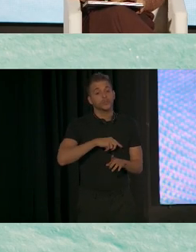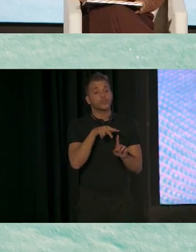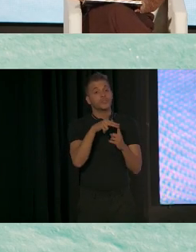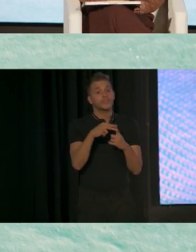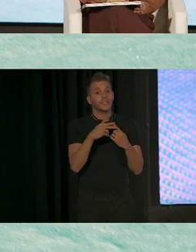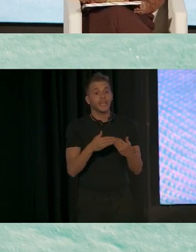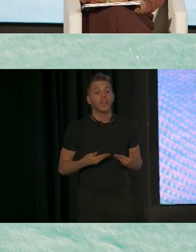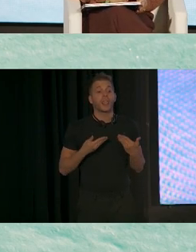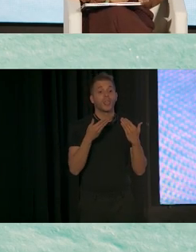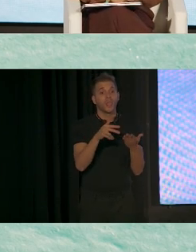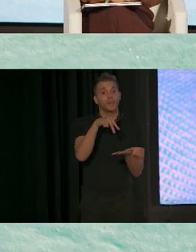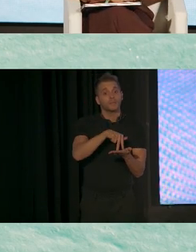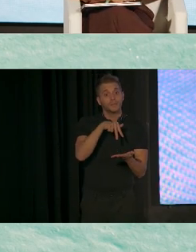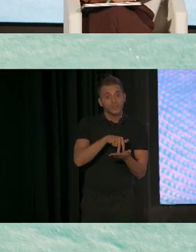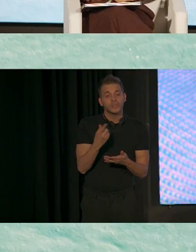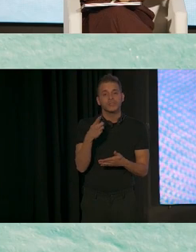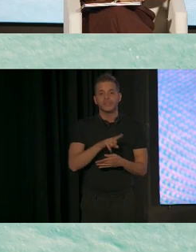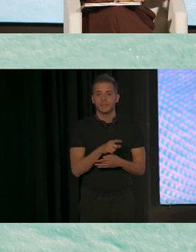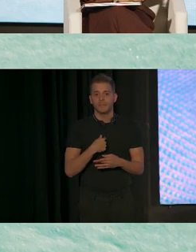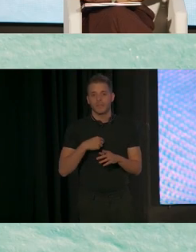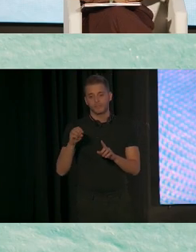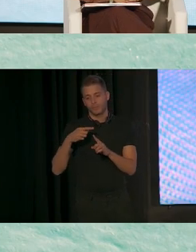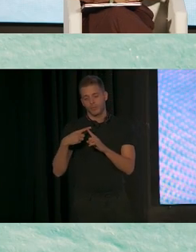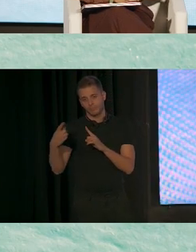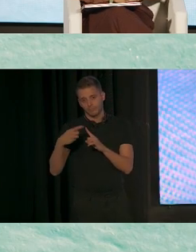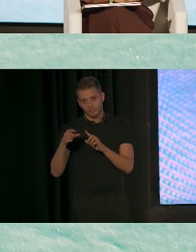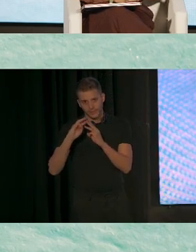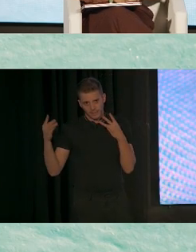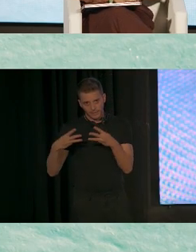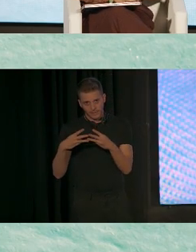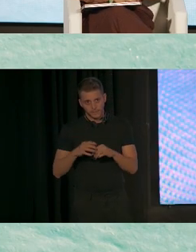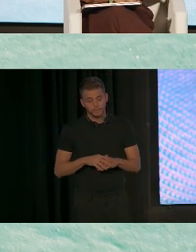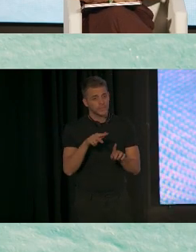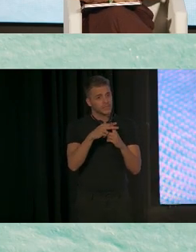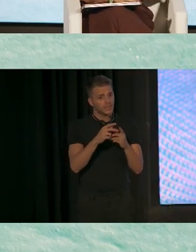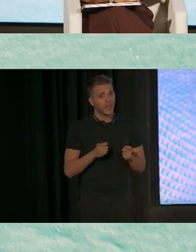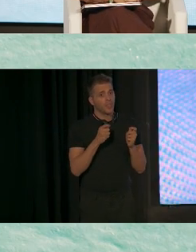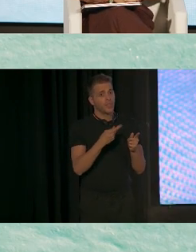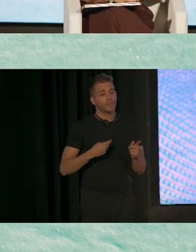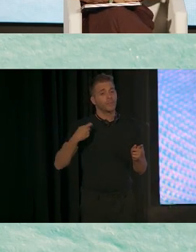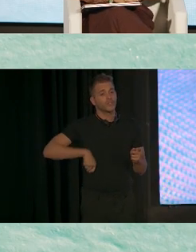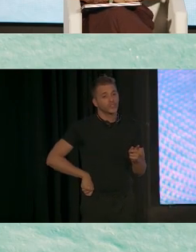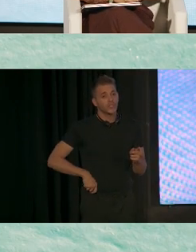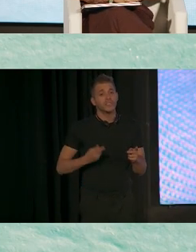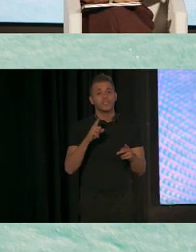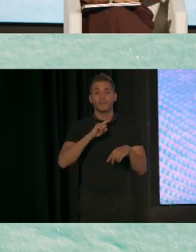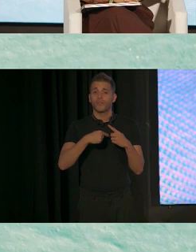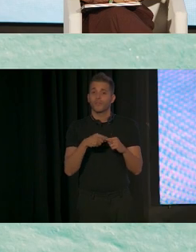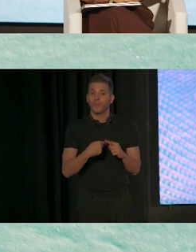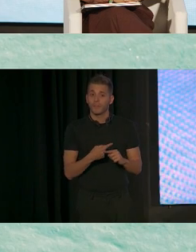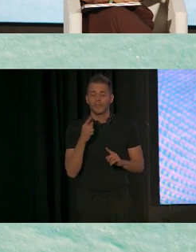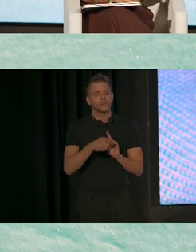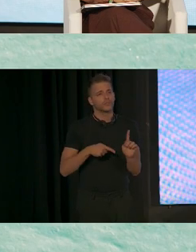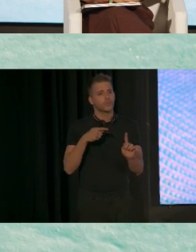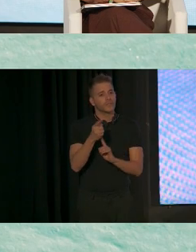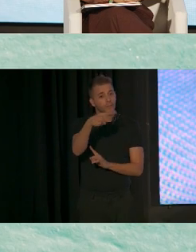virtualmente. Los talleres son dirigidos a los profesionales y a las familias. Y para darle